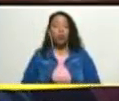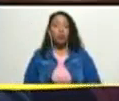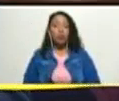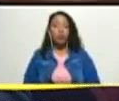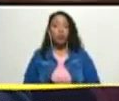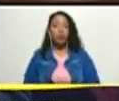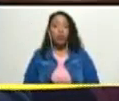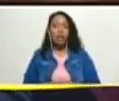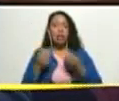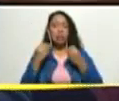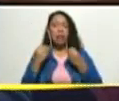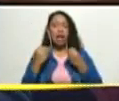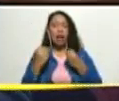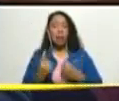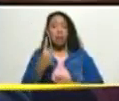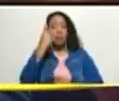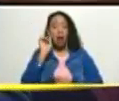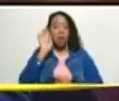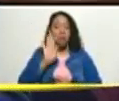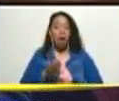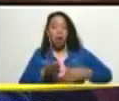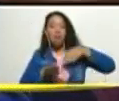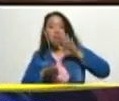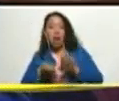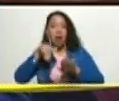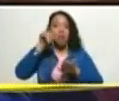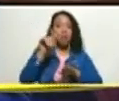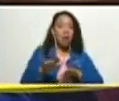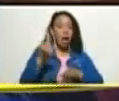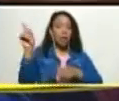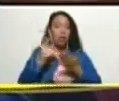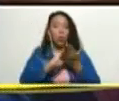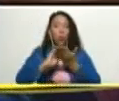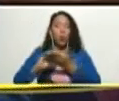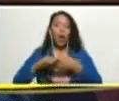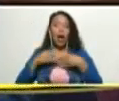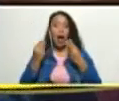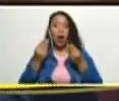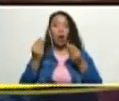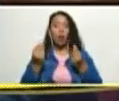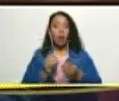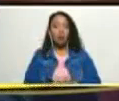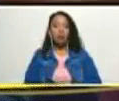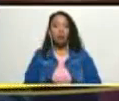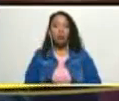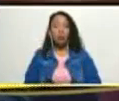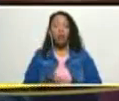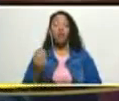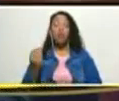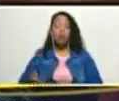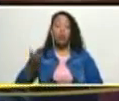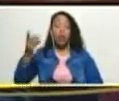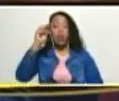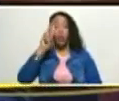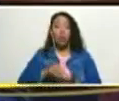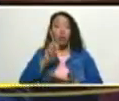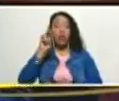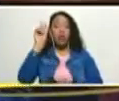para dar los primeros pasos de esa recuperación económica que importante ha sido 2022